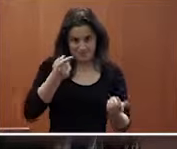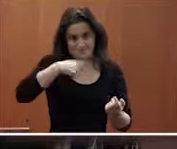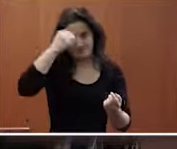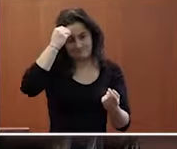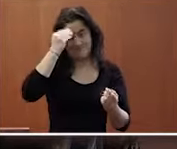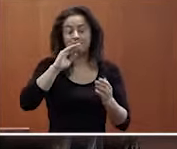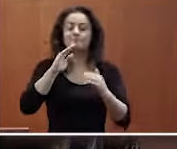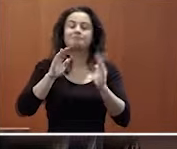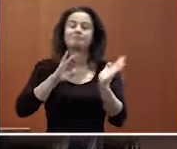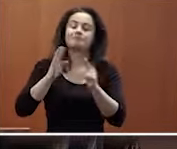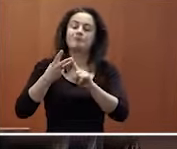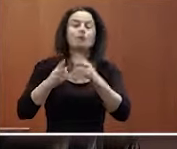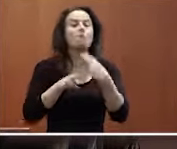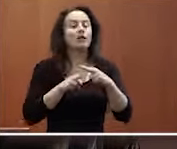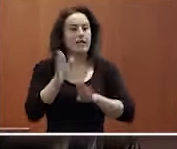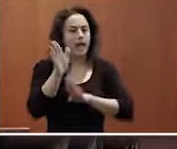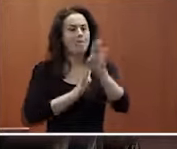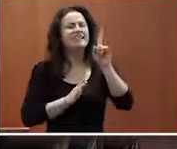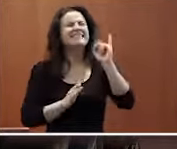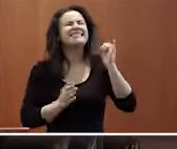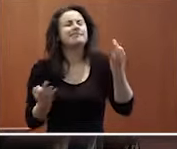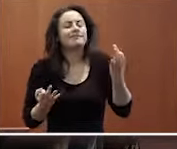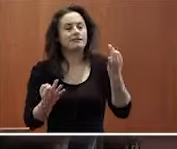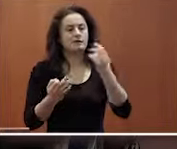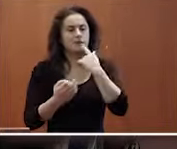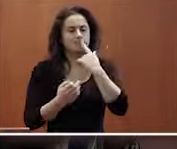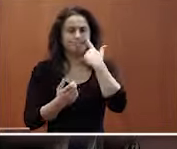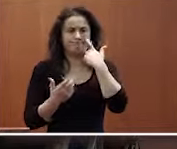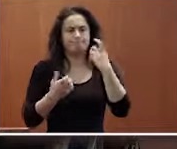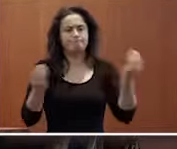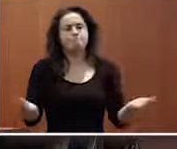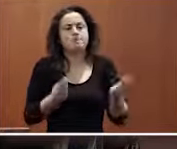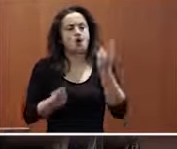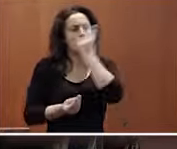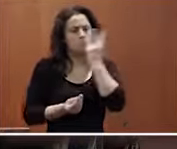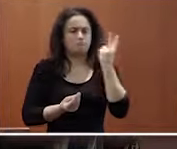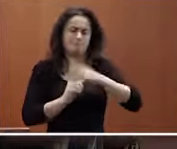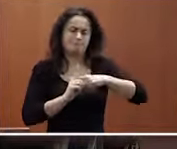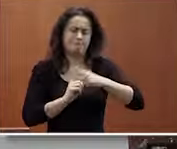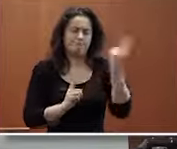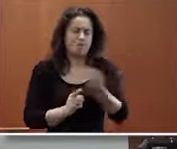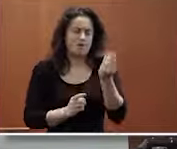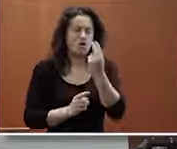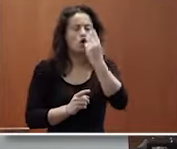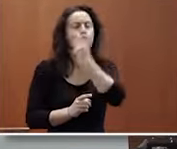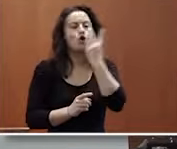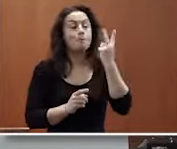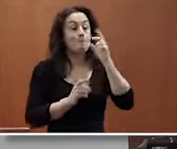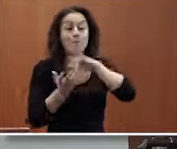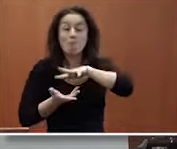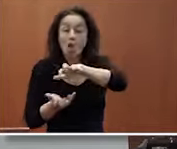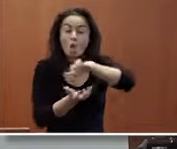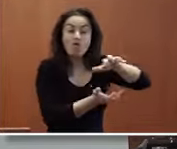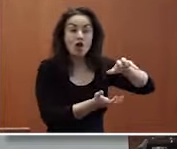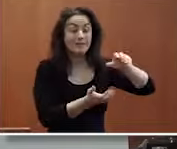una política avanzada en este aspecto supone un alto nivel de compromiso en favorecer a aquellos proveedores